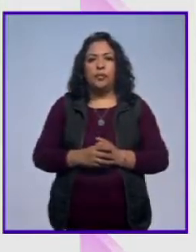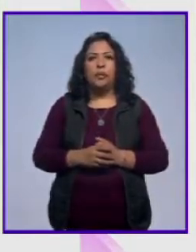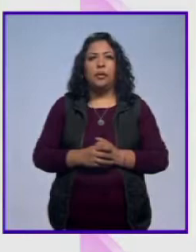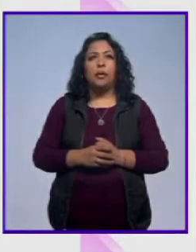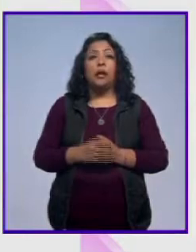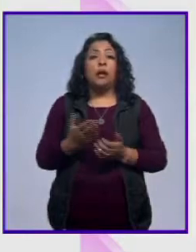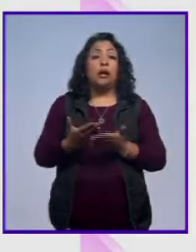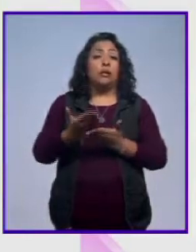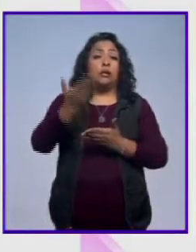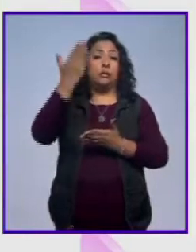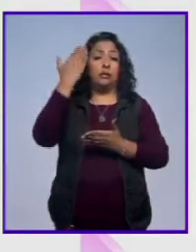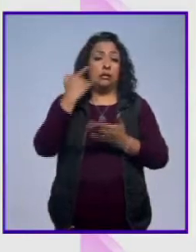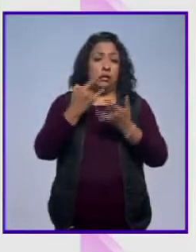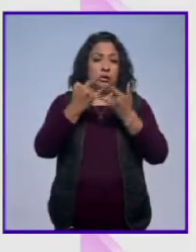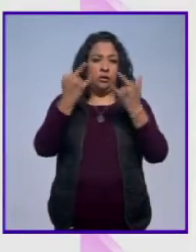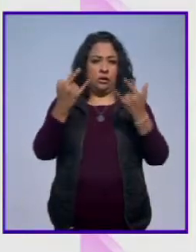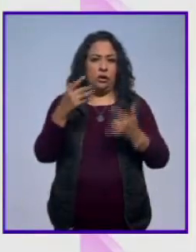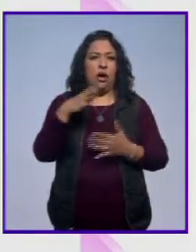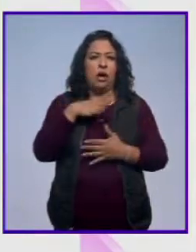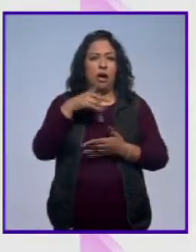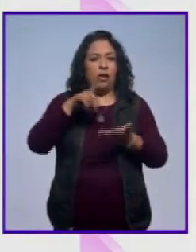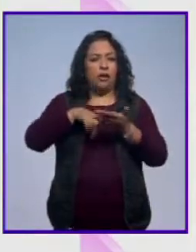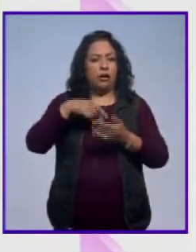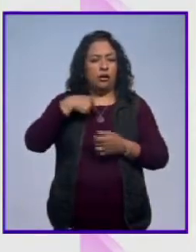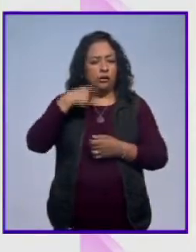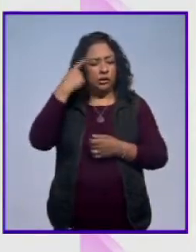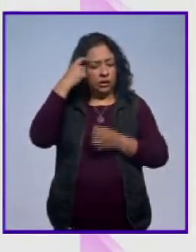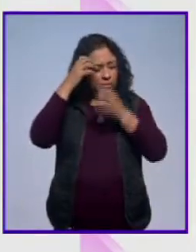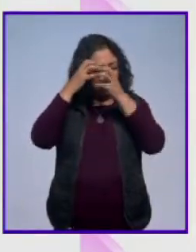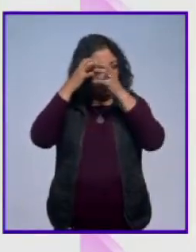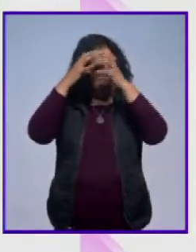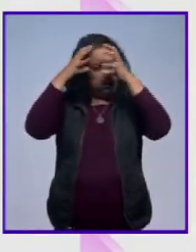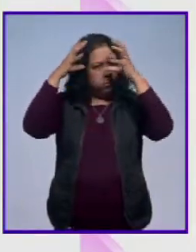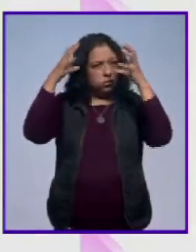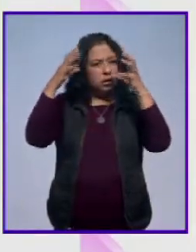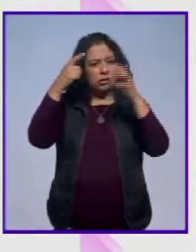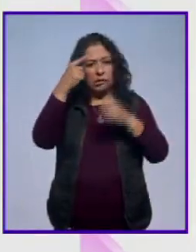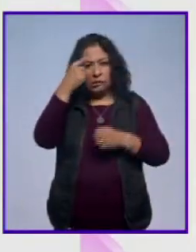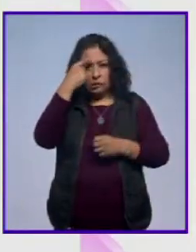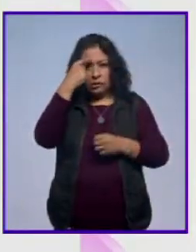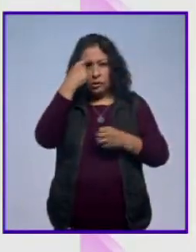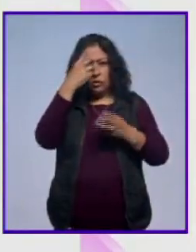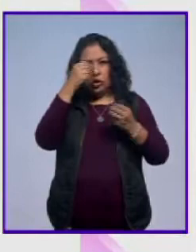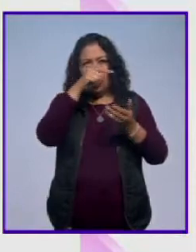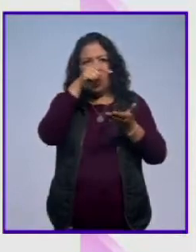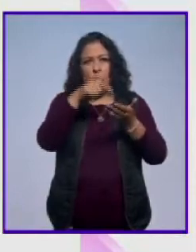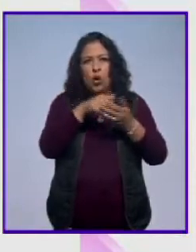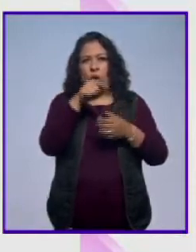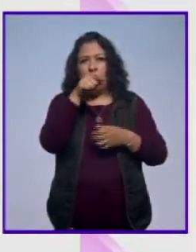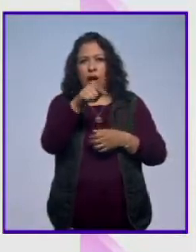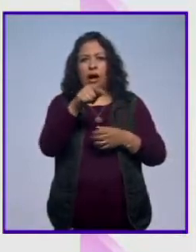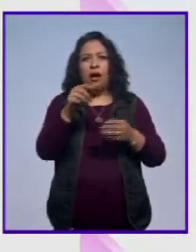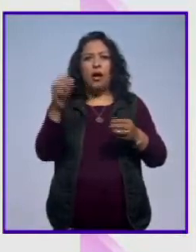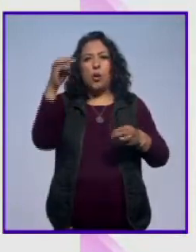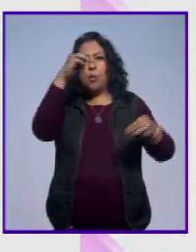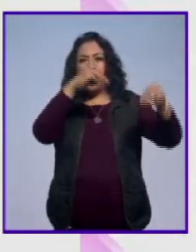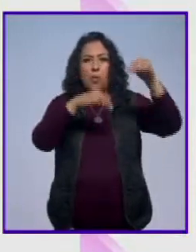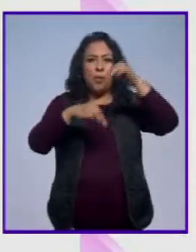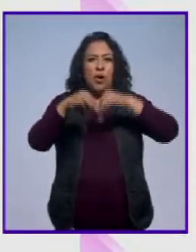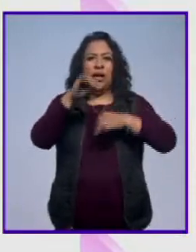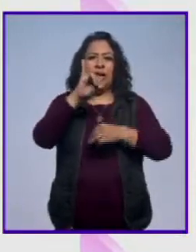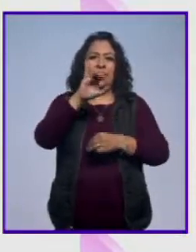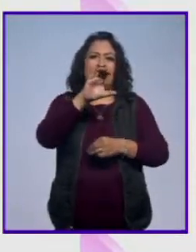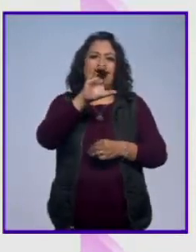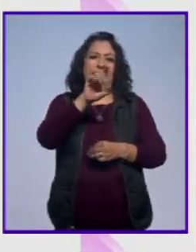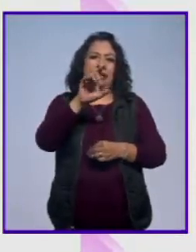Y históricamente tengo en mi cabeza una obsesión con esa región, que es la región de los volcanes, específicamente la